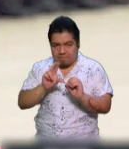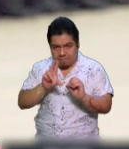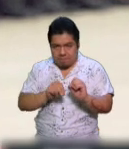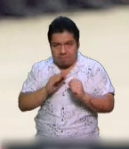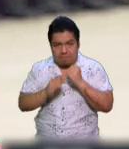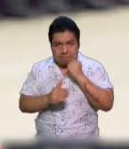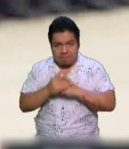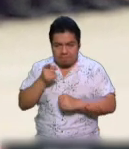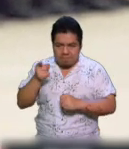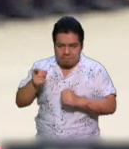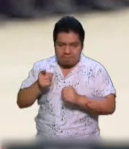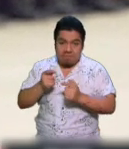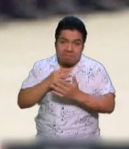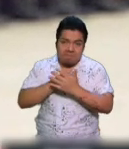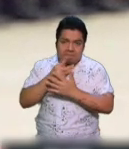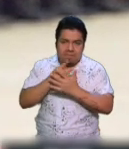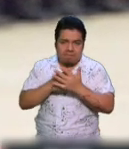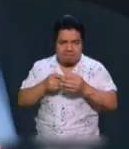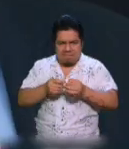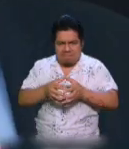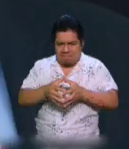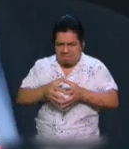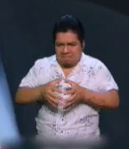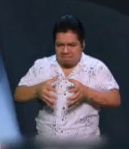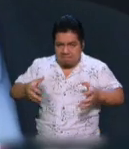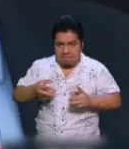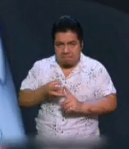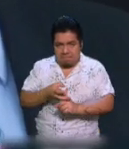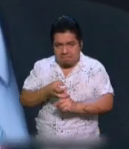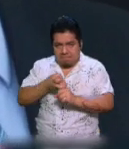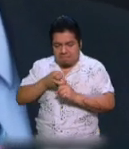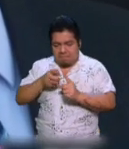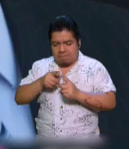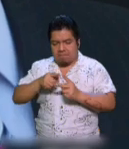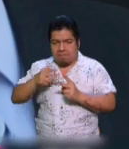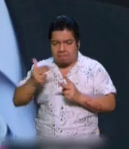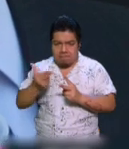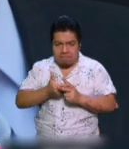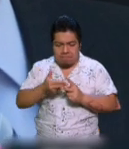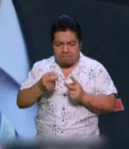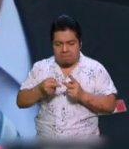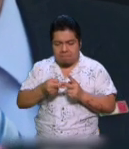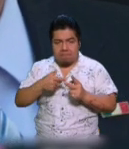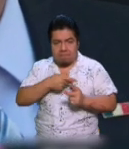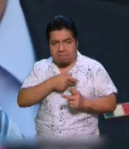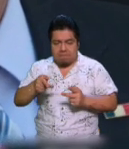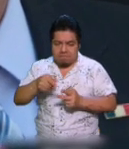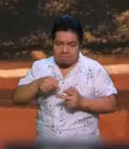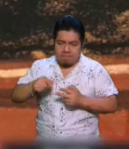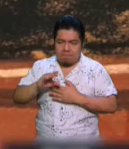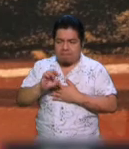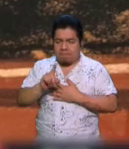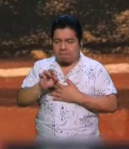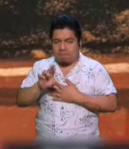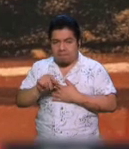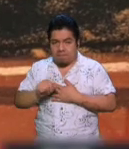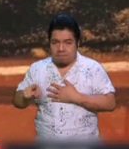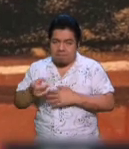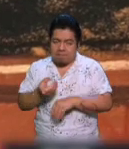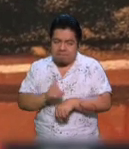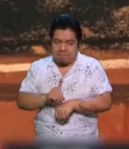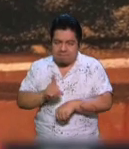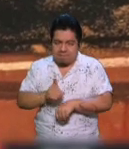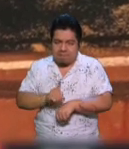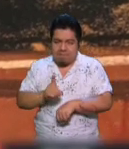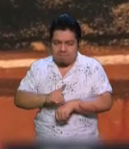que gracias a esa estrategia crecieron de manera exponencial los secuestros, los homicidios y las llamadas víctimas colaterales se convirtieron en el pan de